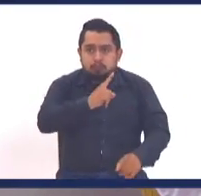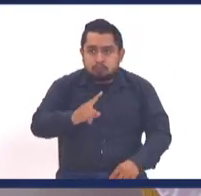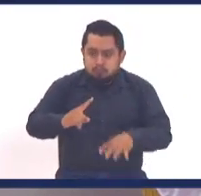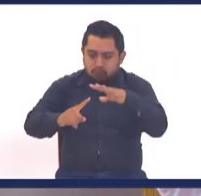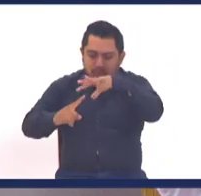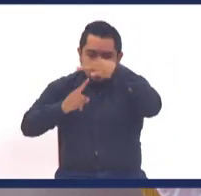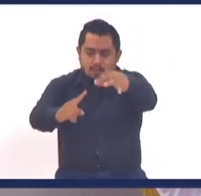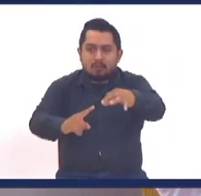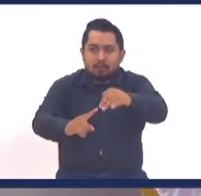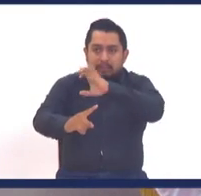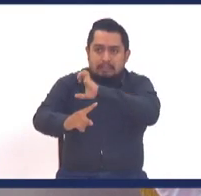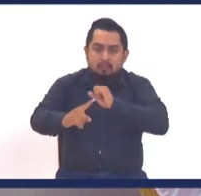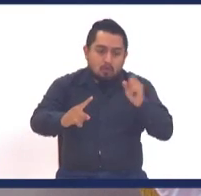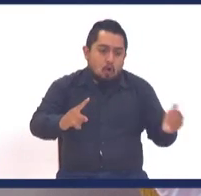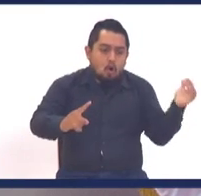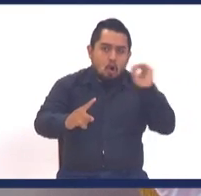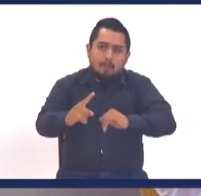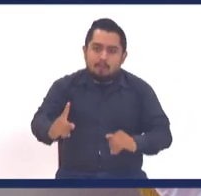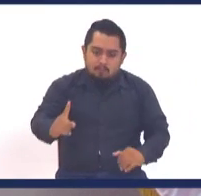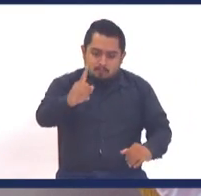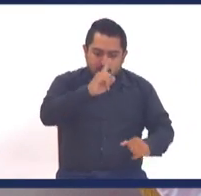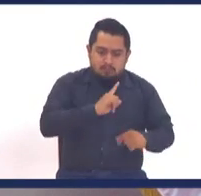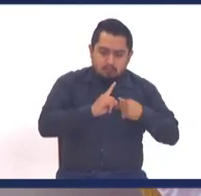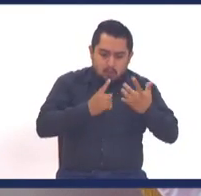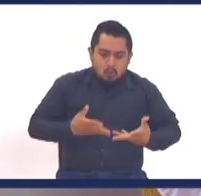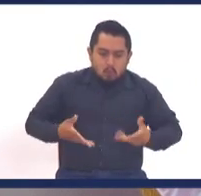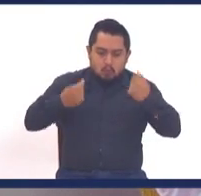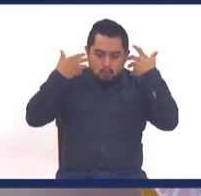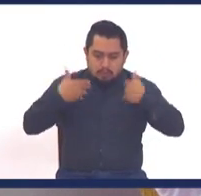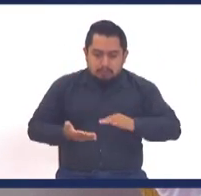regresaron al Salvador, sí, pero te regresaron salvo.